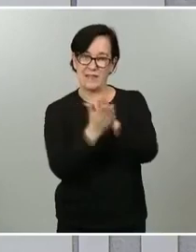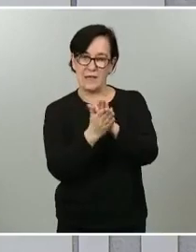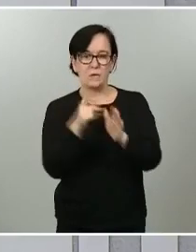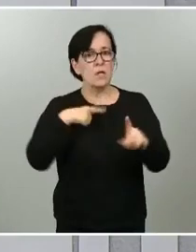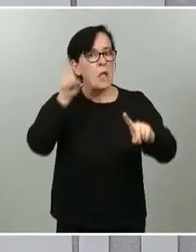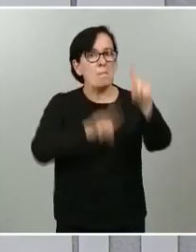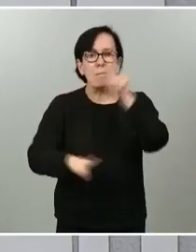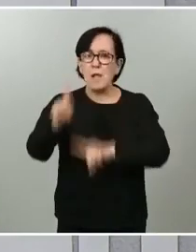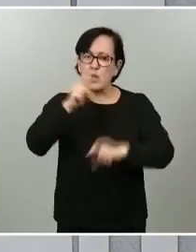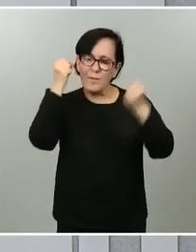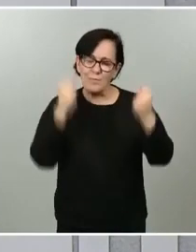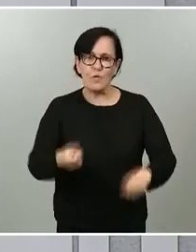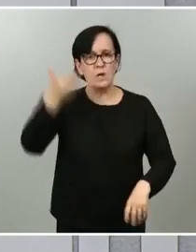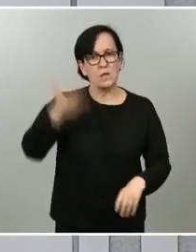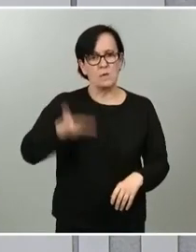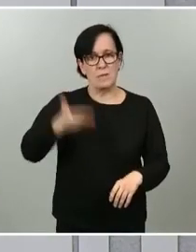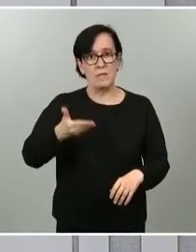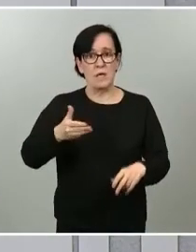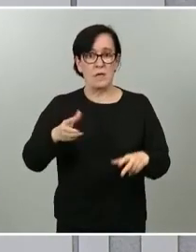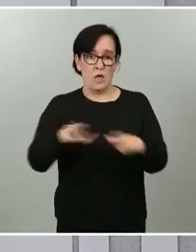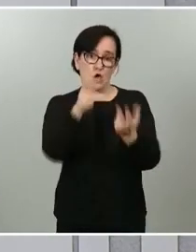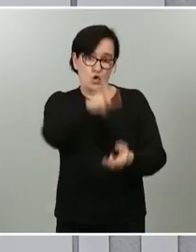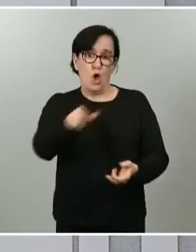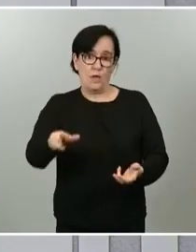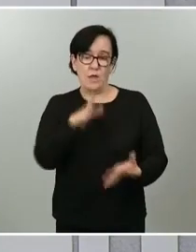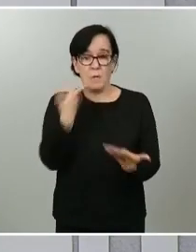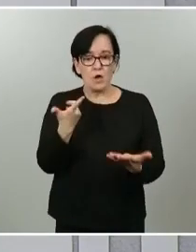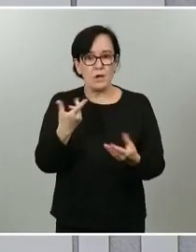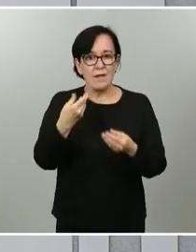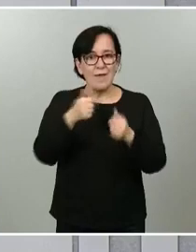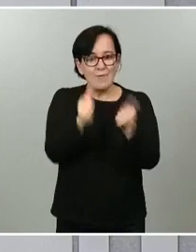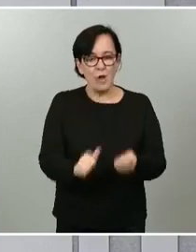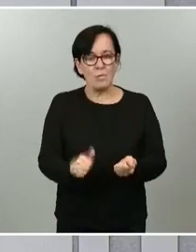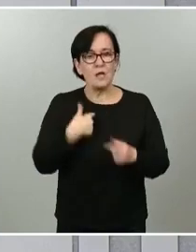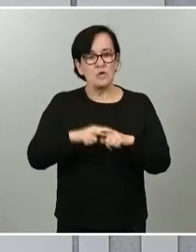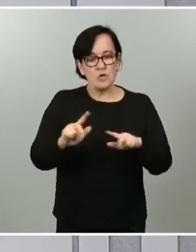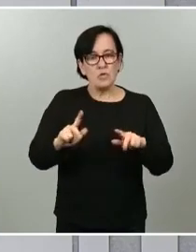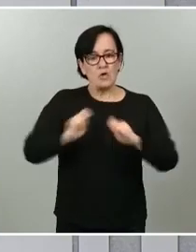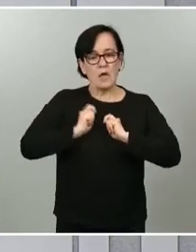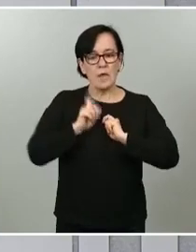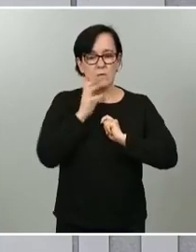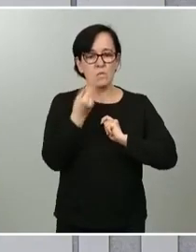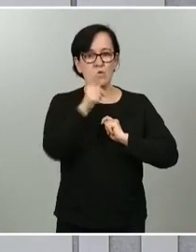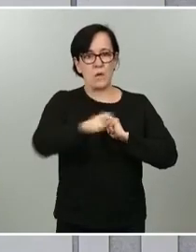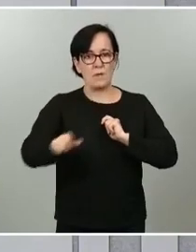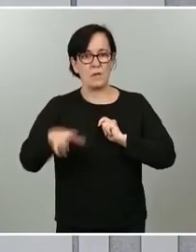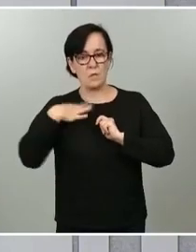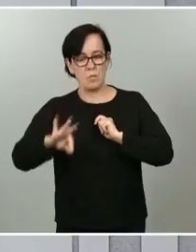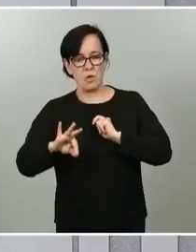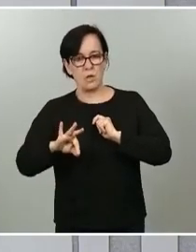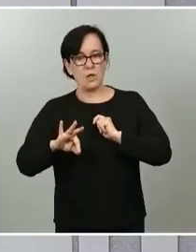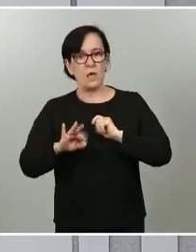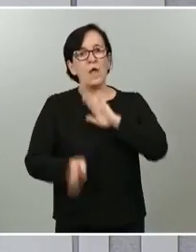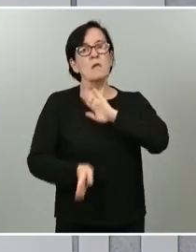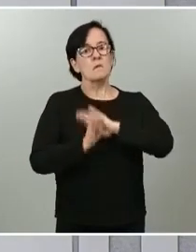más importantes del tejido social, puesto que este mecanismo nos ha permitido que muchas personas hayan podido conservar su empleo,